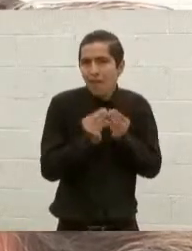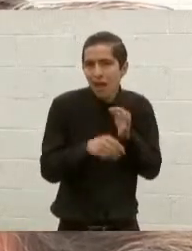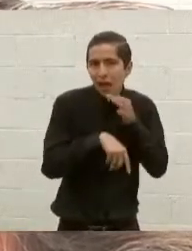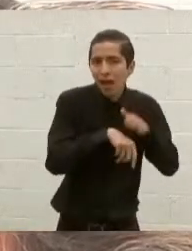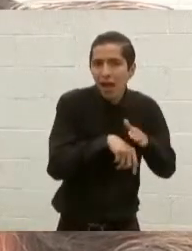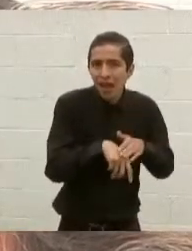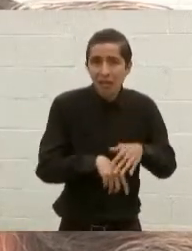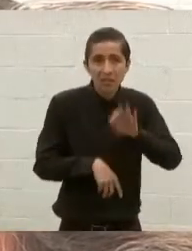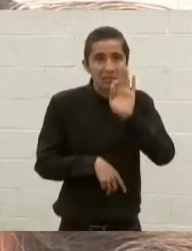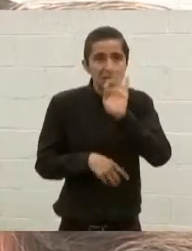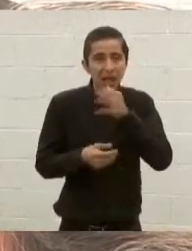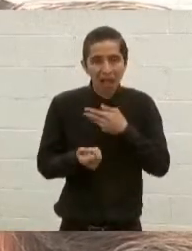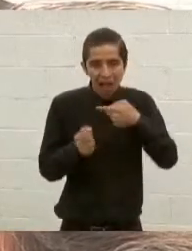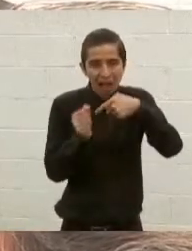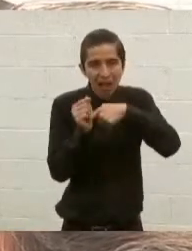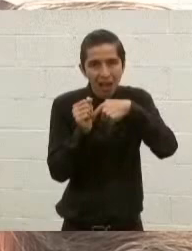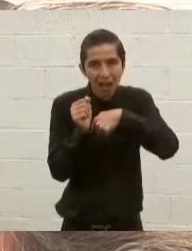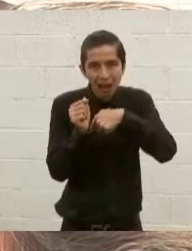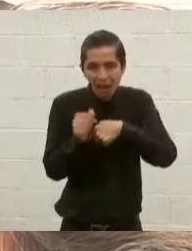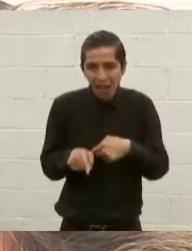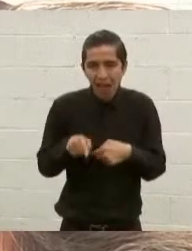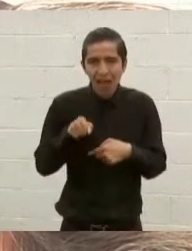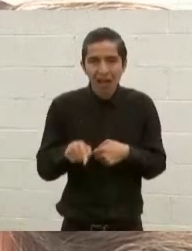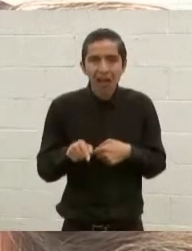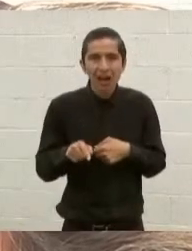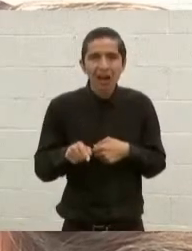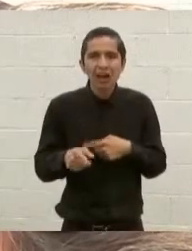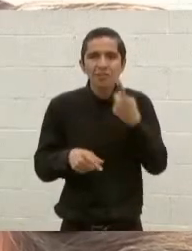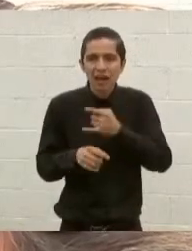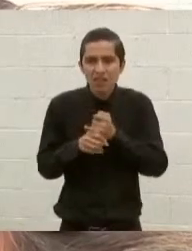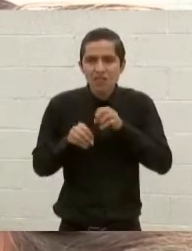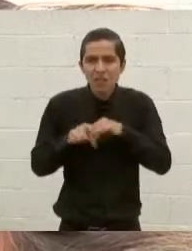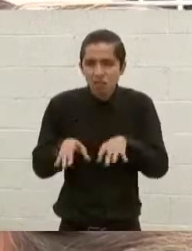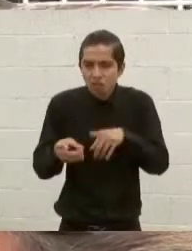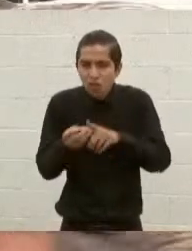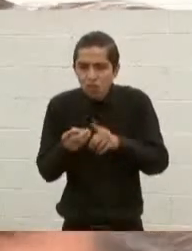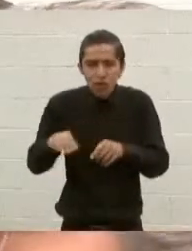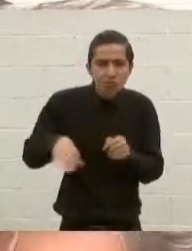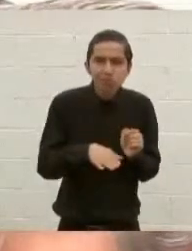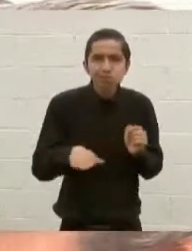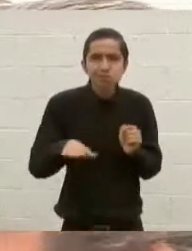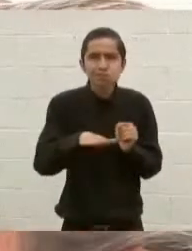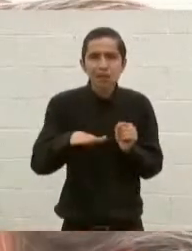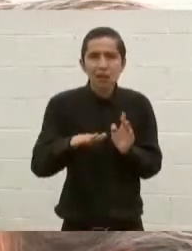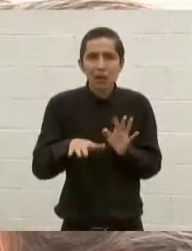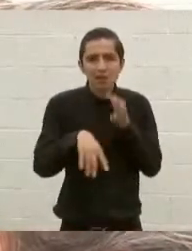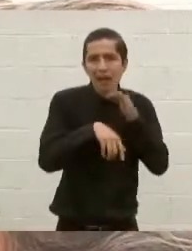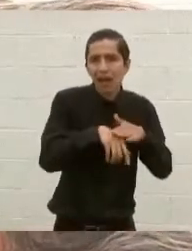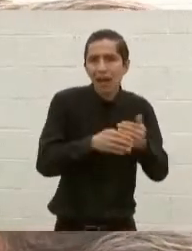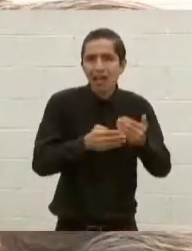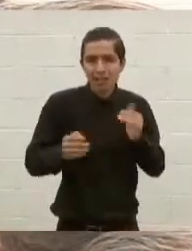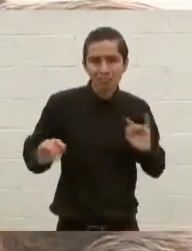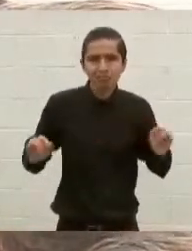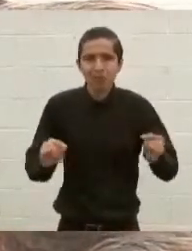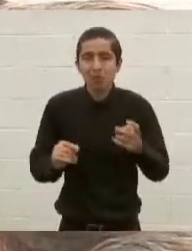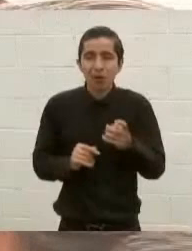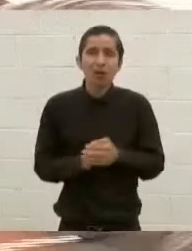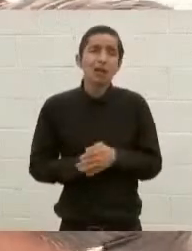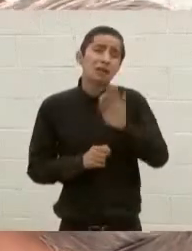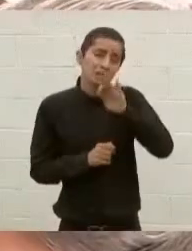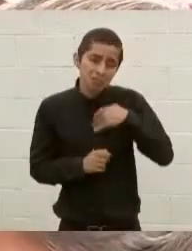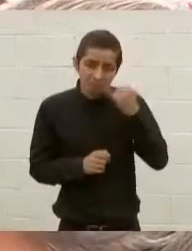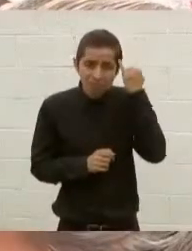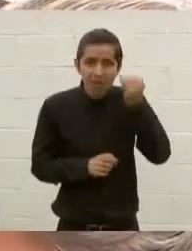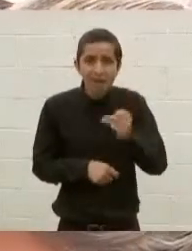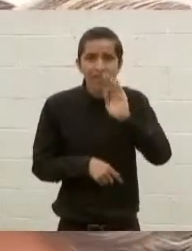infiltrado el cártel de Jalisco Nueva Generación y tenga acceso a esta información. Y también quiero preguntarle, me imagino que la Fiscalía